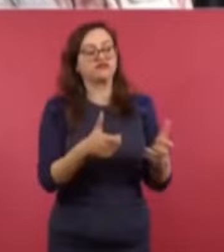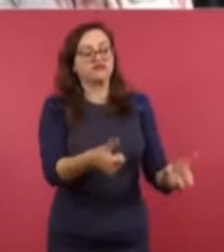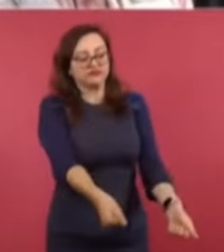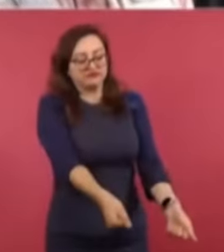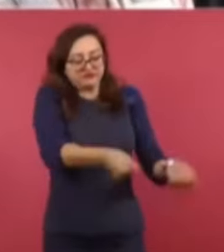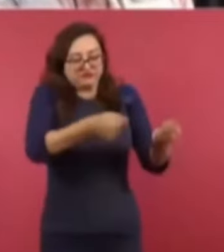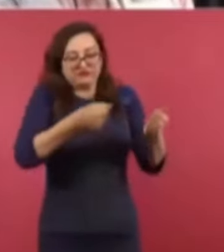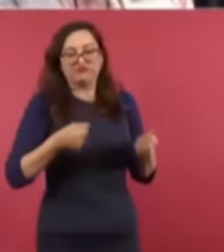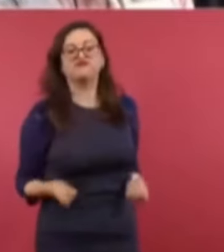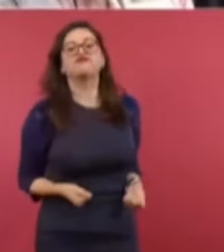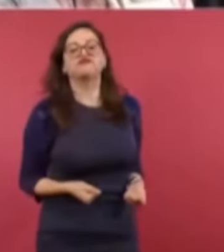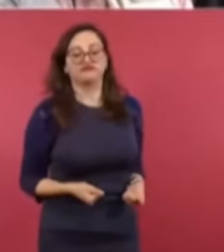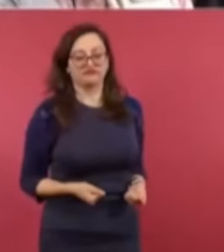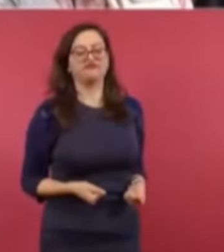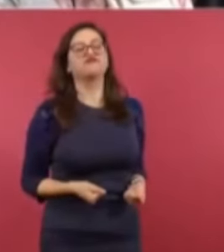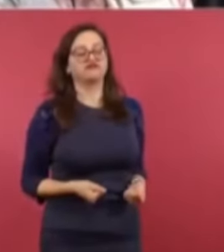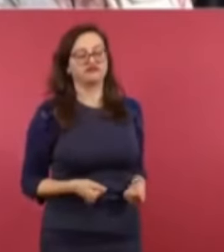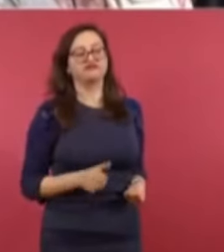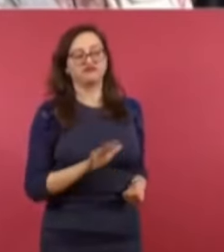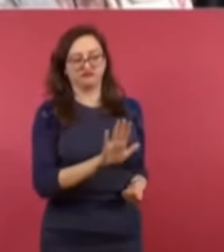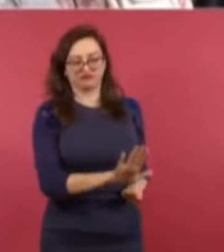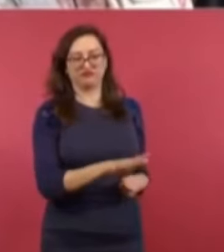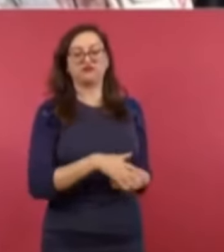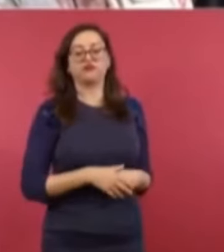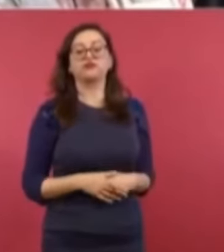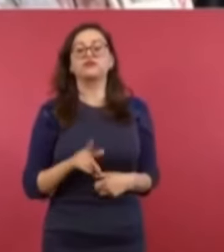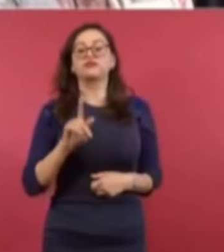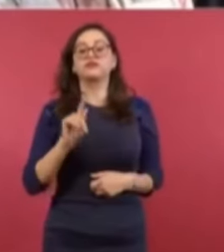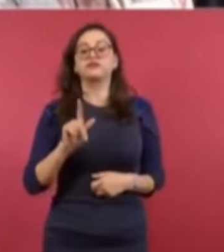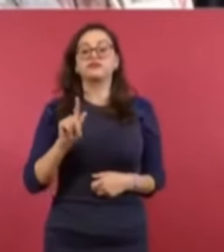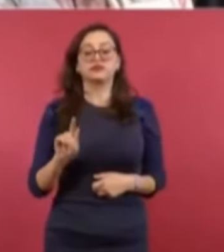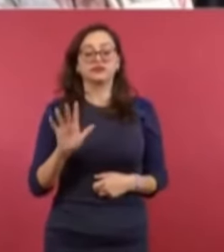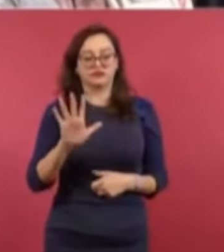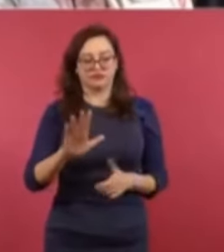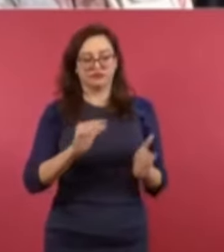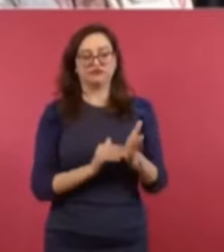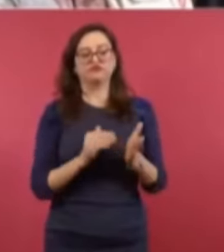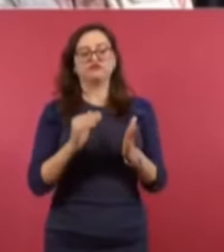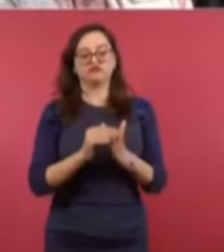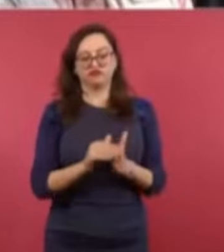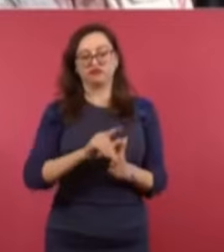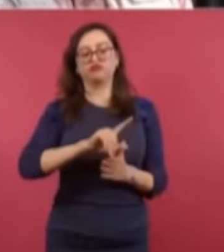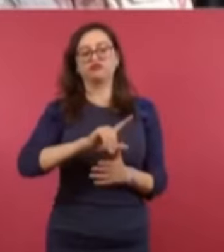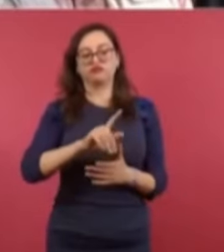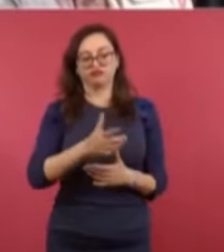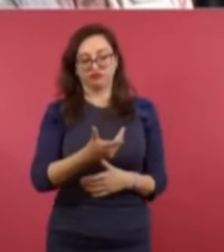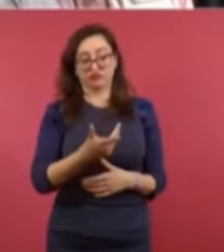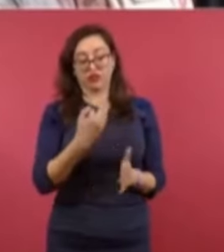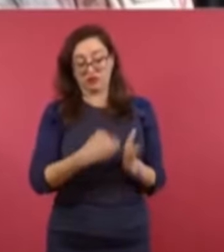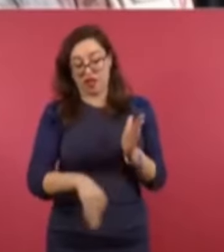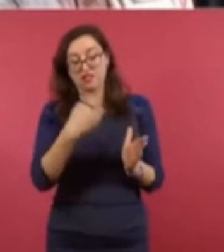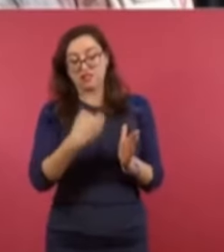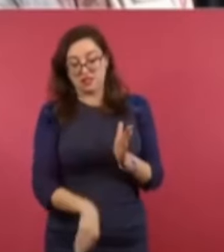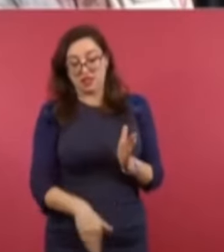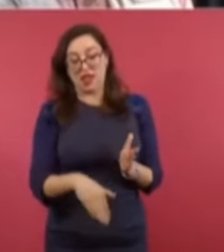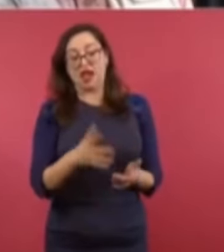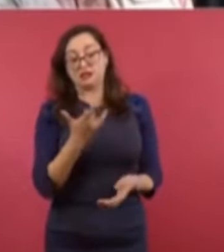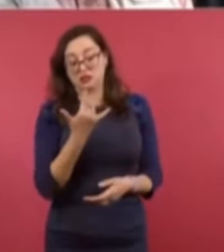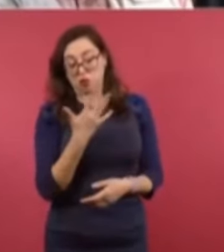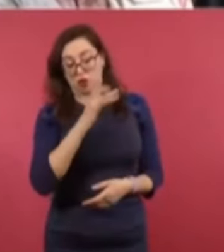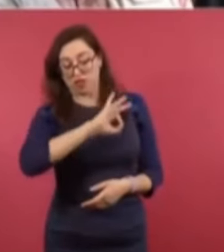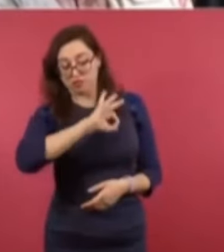Ulises Ruiz era la entrega de 75 millones de pesos al dirigente magisterial del